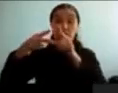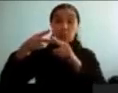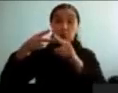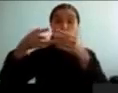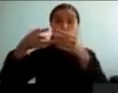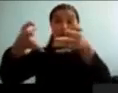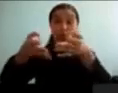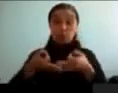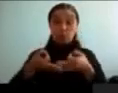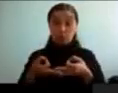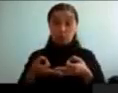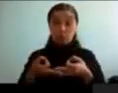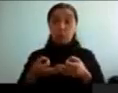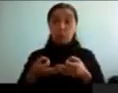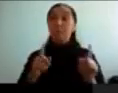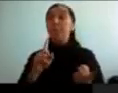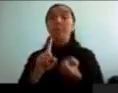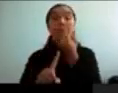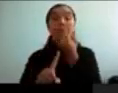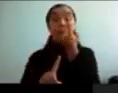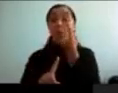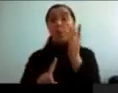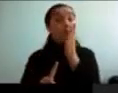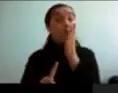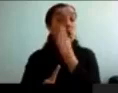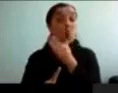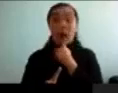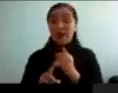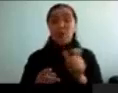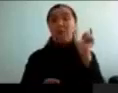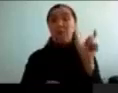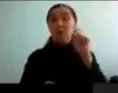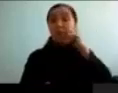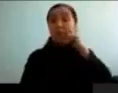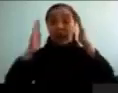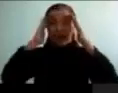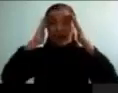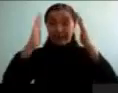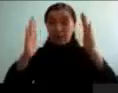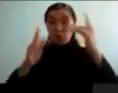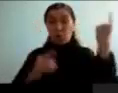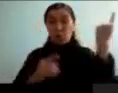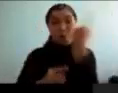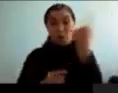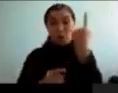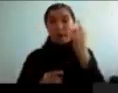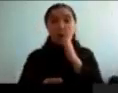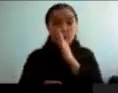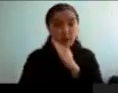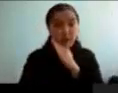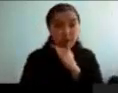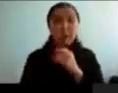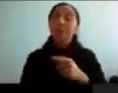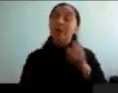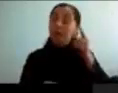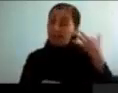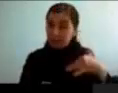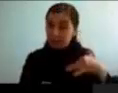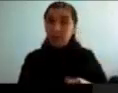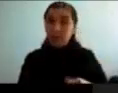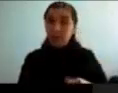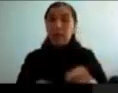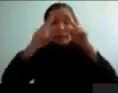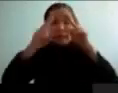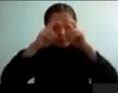definición única precisa y objetiva de la atención. Sin embargo, es posible estudiarla con métodos no invasivos, la conducta, la resonancia, el eje, con el diámetro